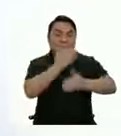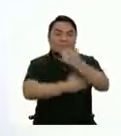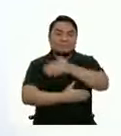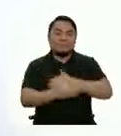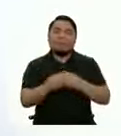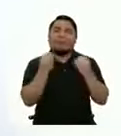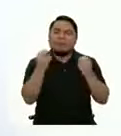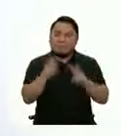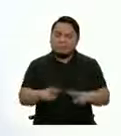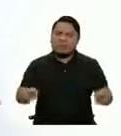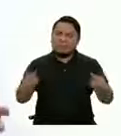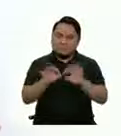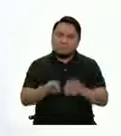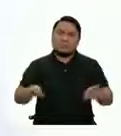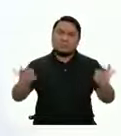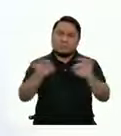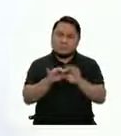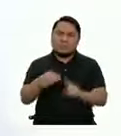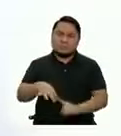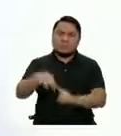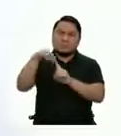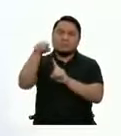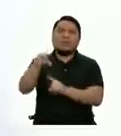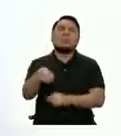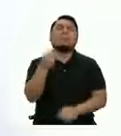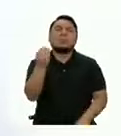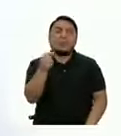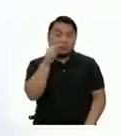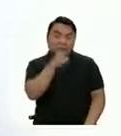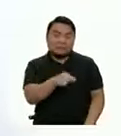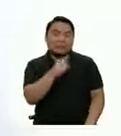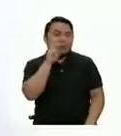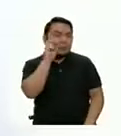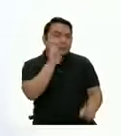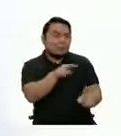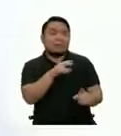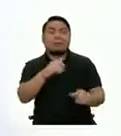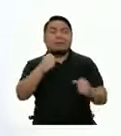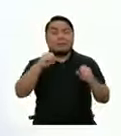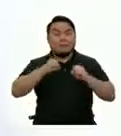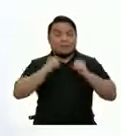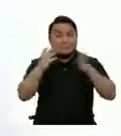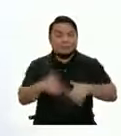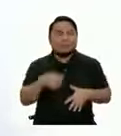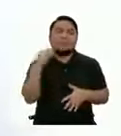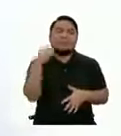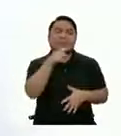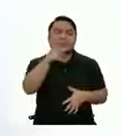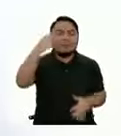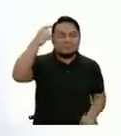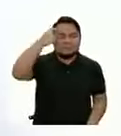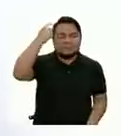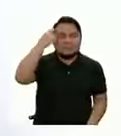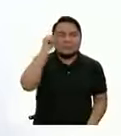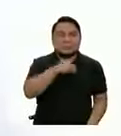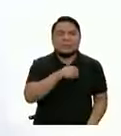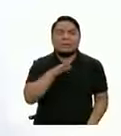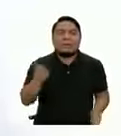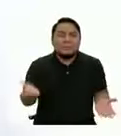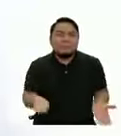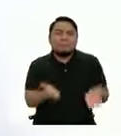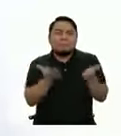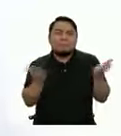Como un valor importante En especial porque a través de él Los atletas tienen presente en sus pensamientos La